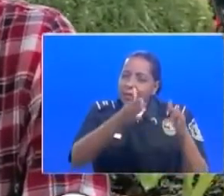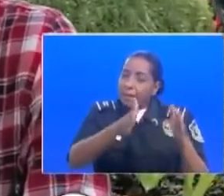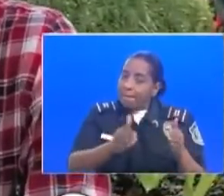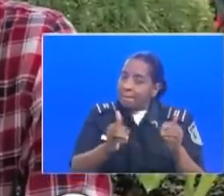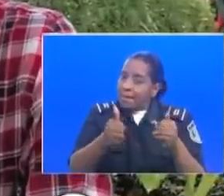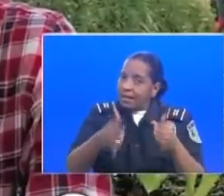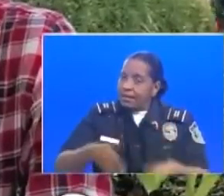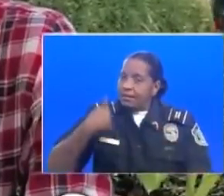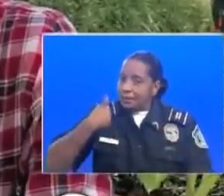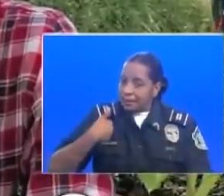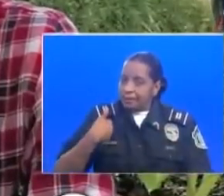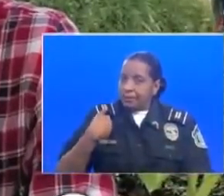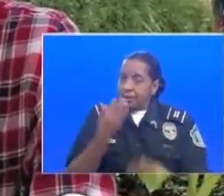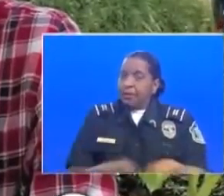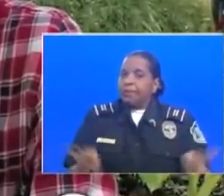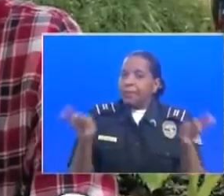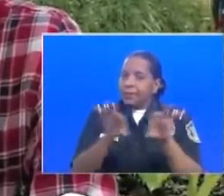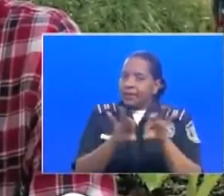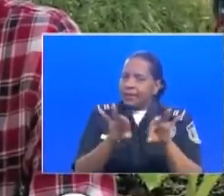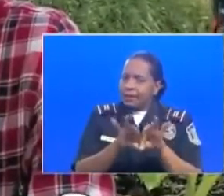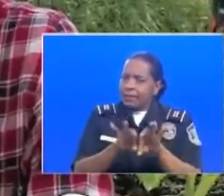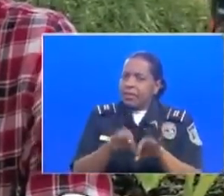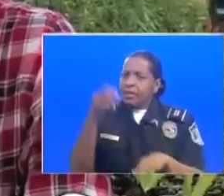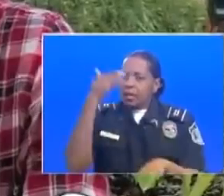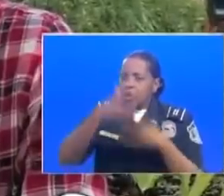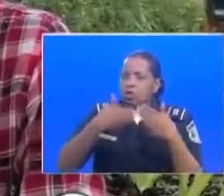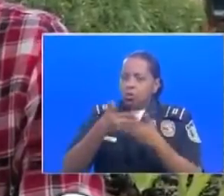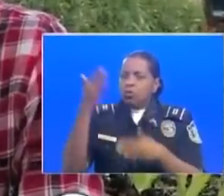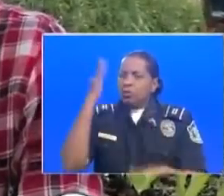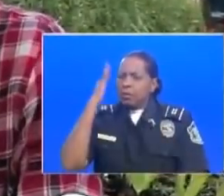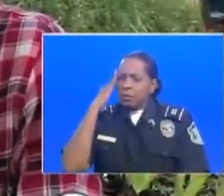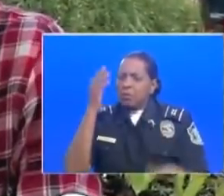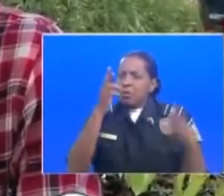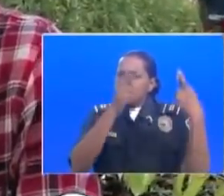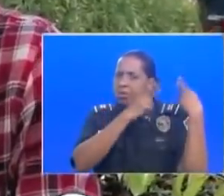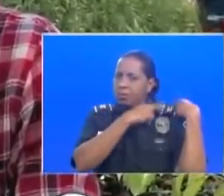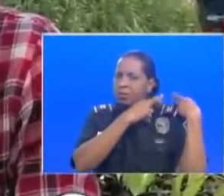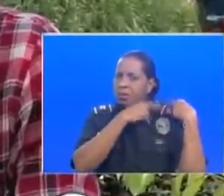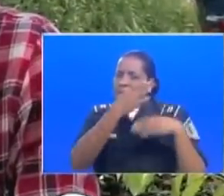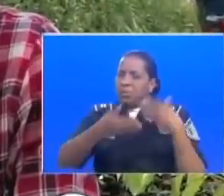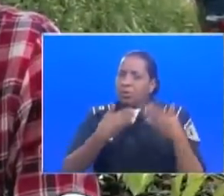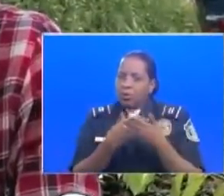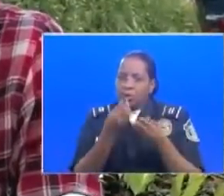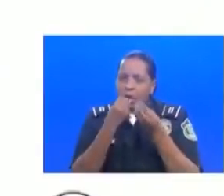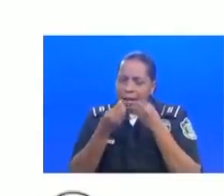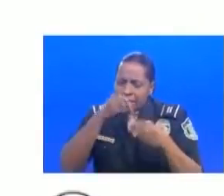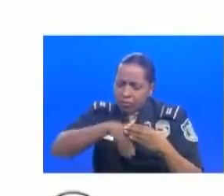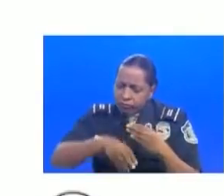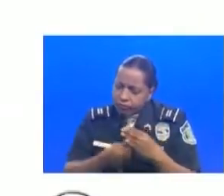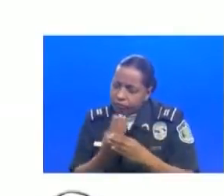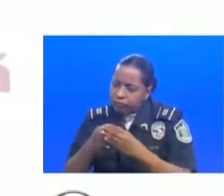y con responsabilidad estamos produciendo alimento para muchas personas